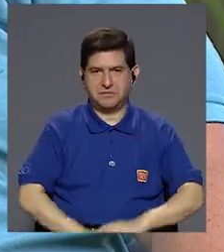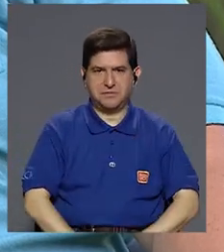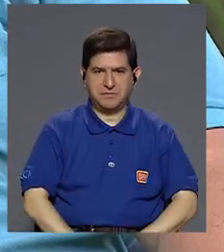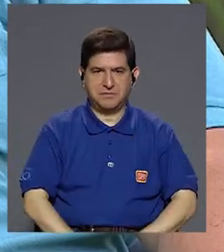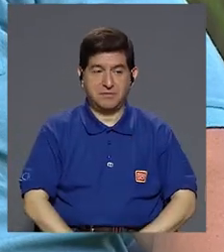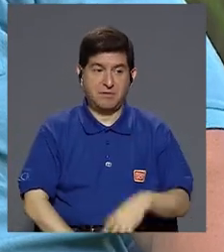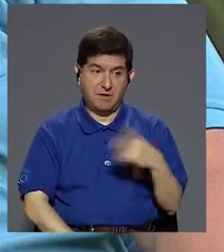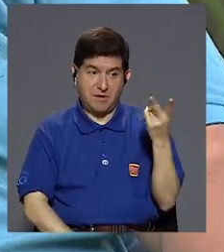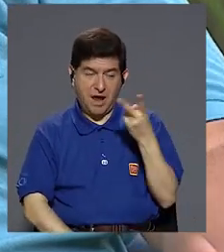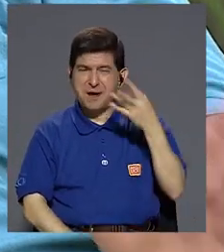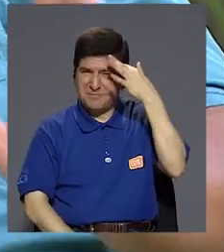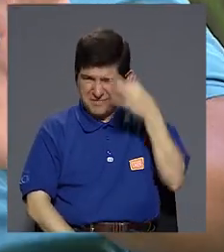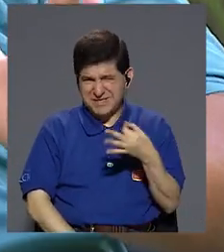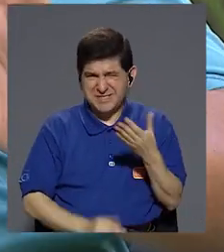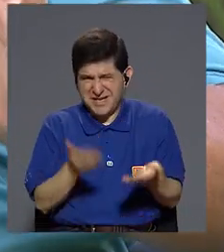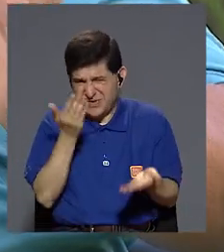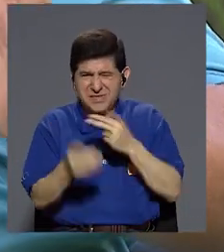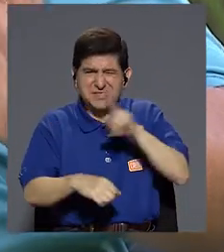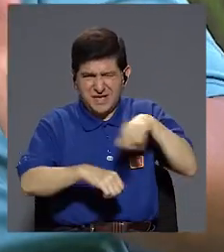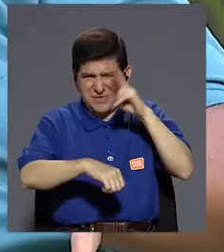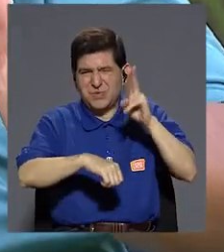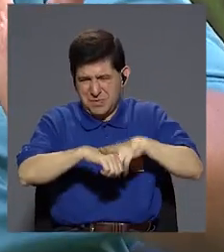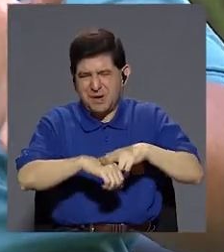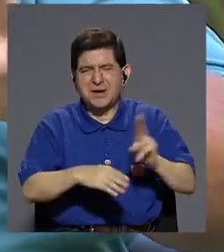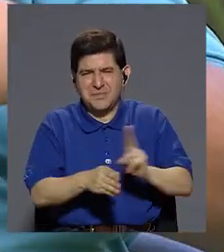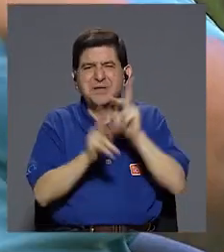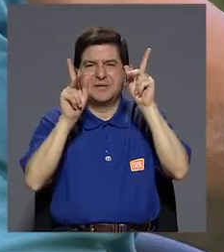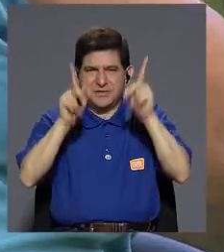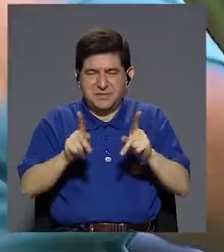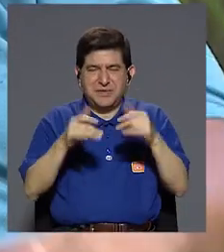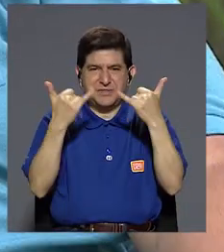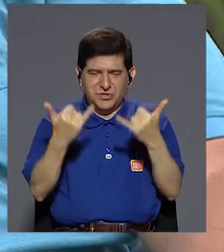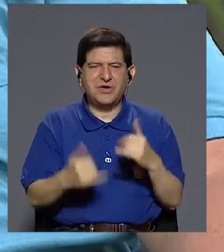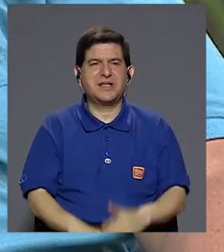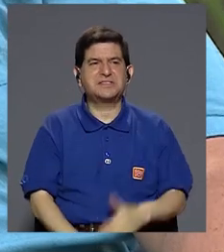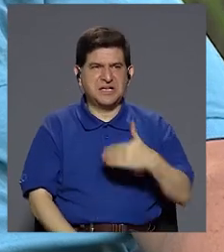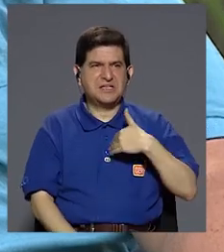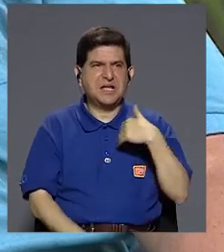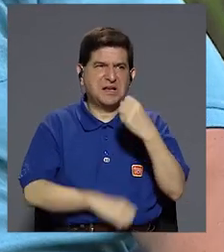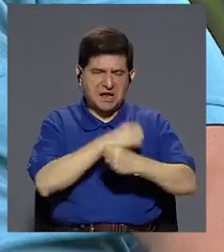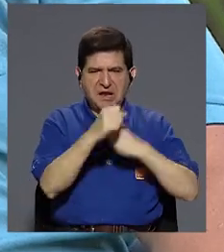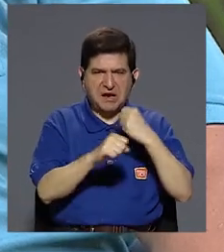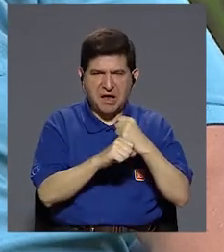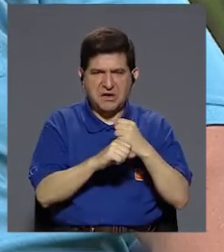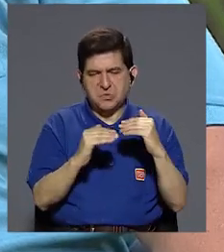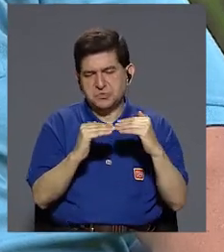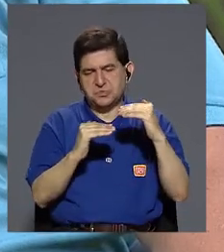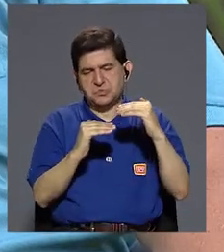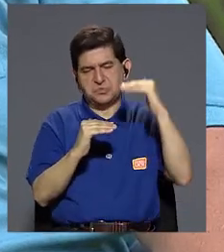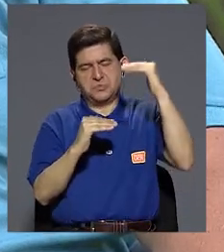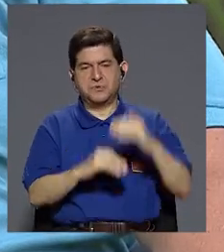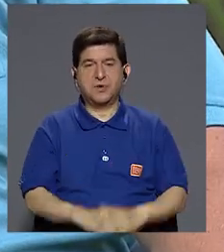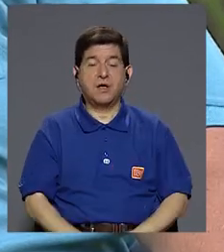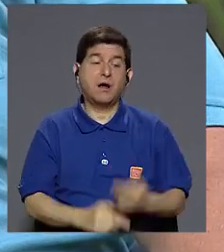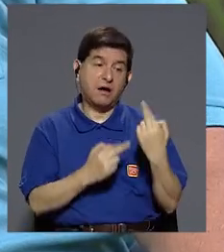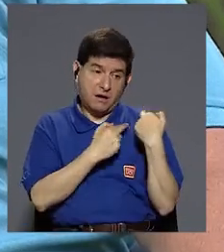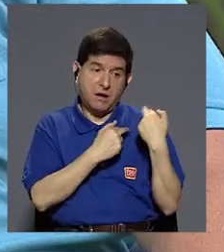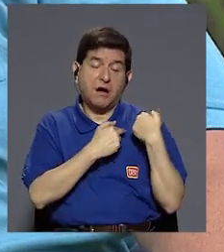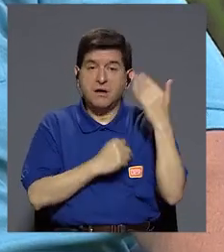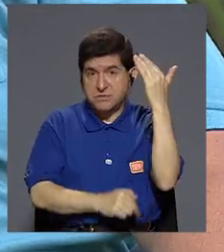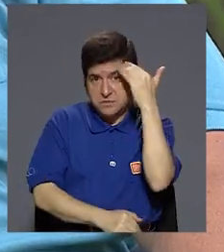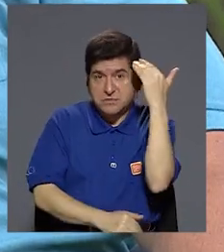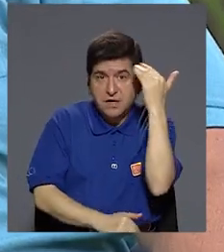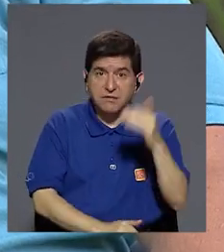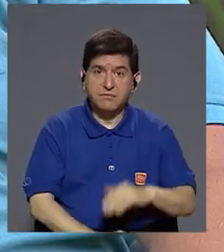ambas, que son como las que comúnmente usamos las personas ya de cierta edad y estamos en la